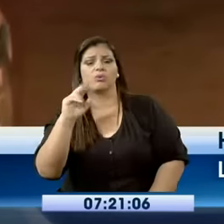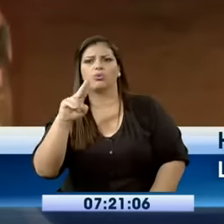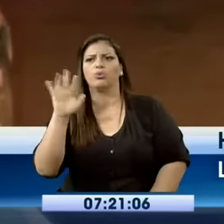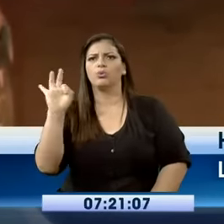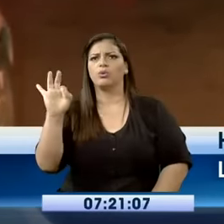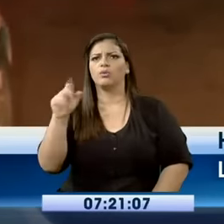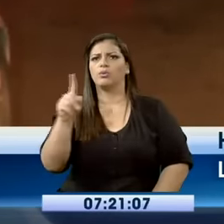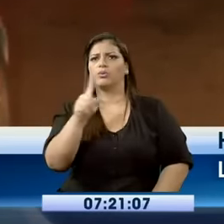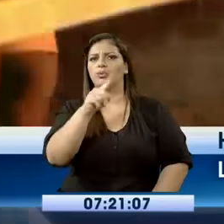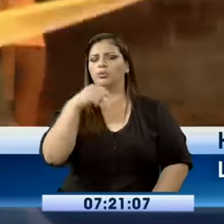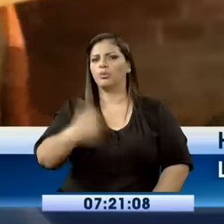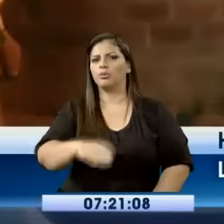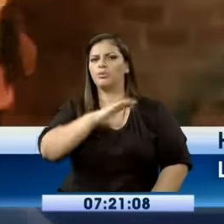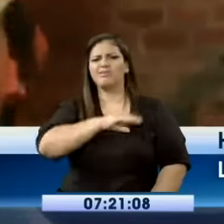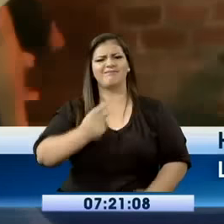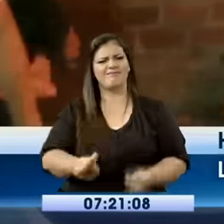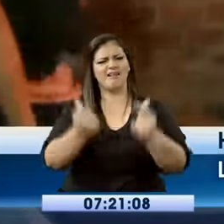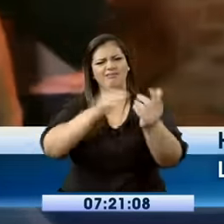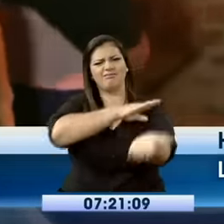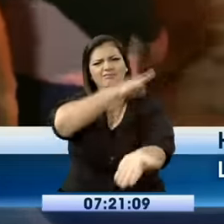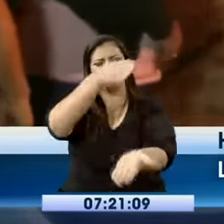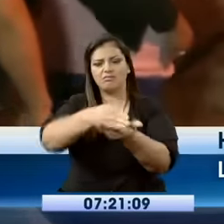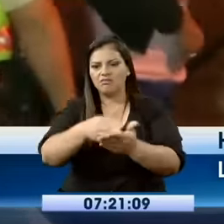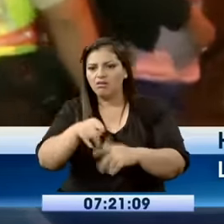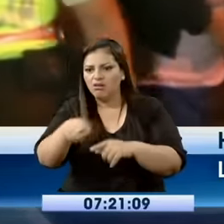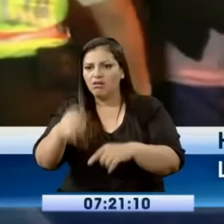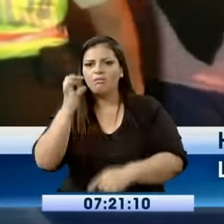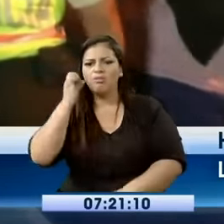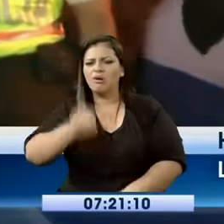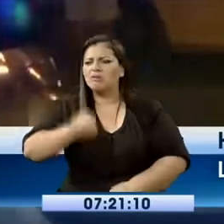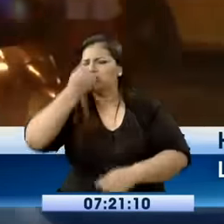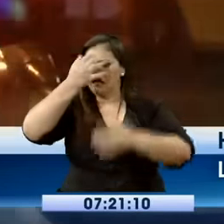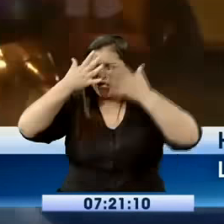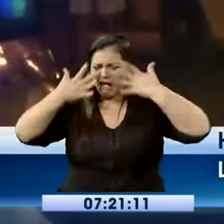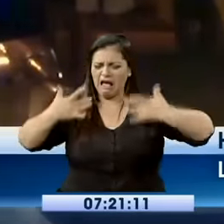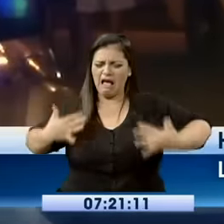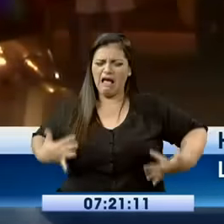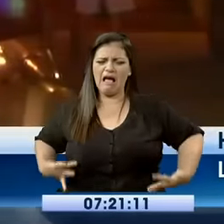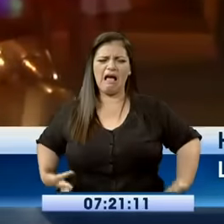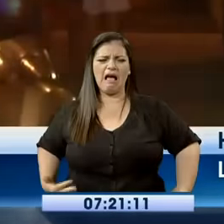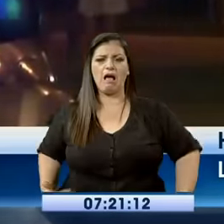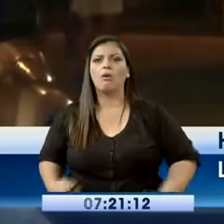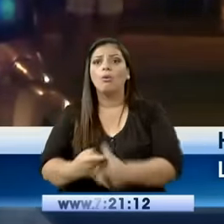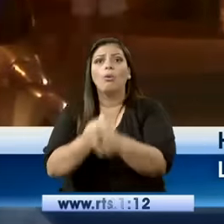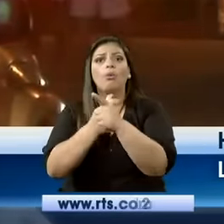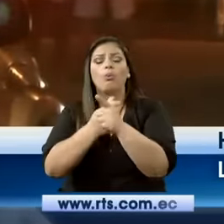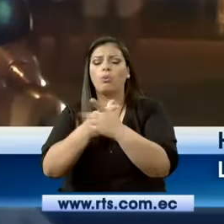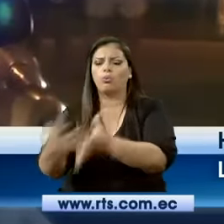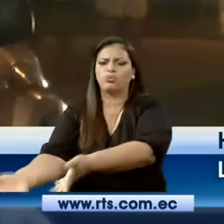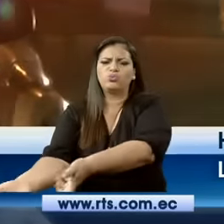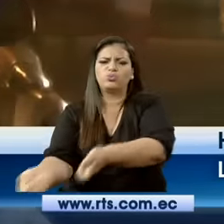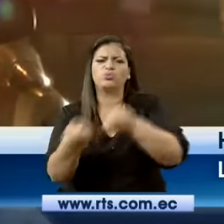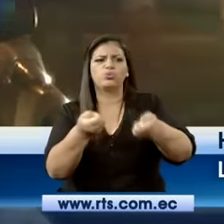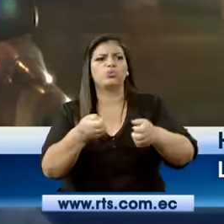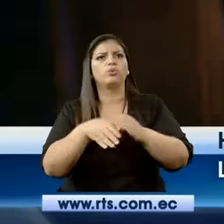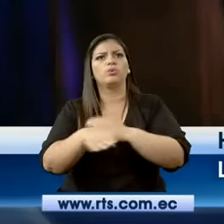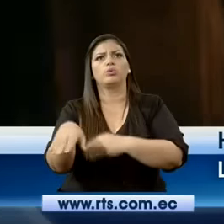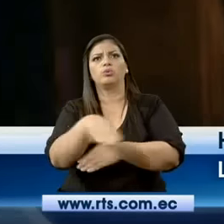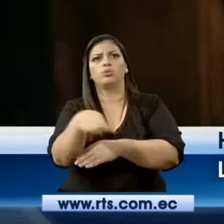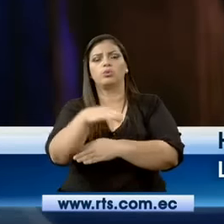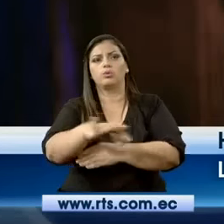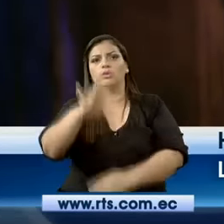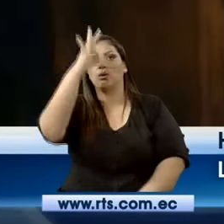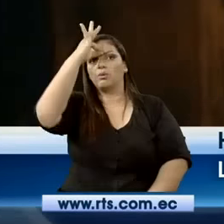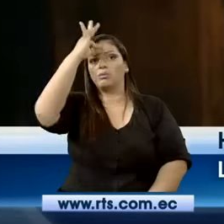Policía Nacional llegaron al sector encontrando a la mujer bañada en sangre, quien fue trasladada inmediatamente hasta el hospital de la ciudad.